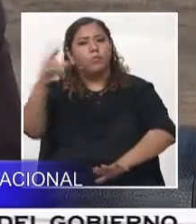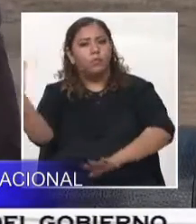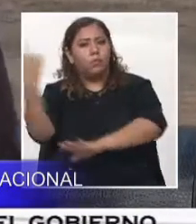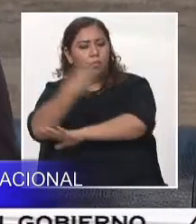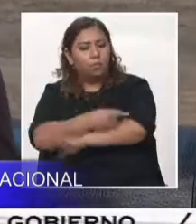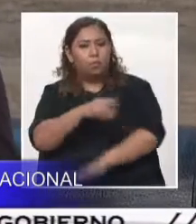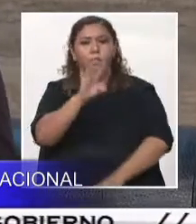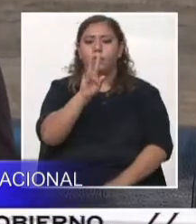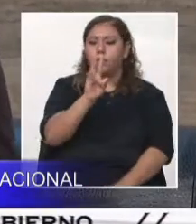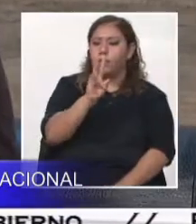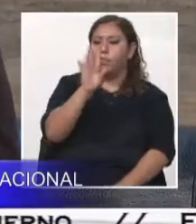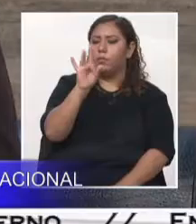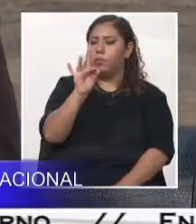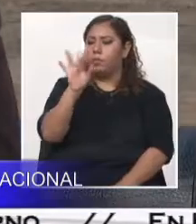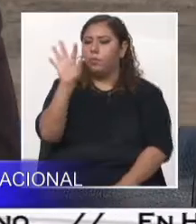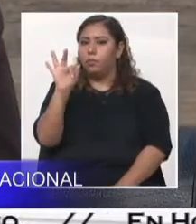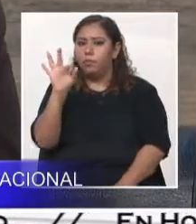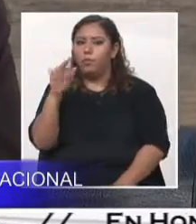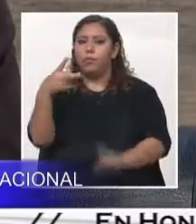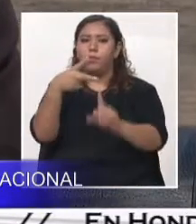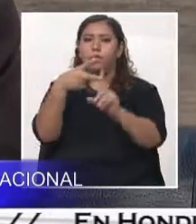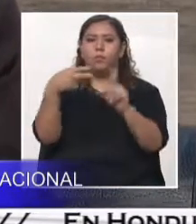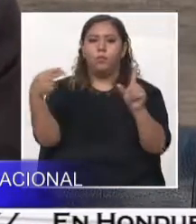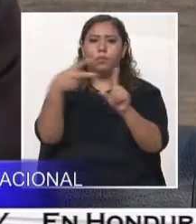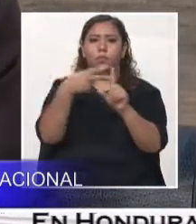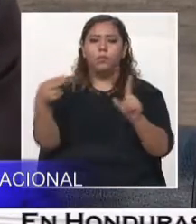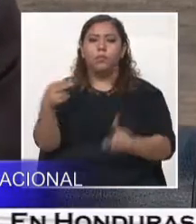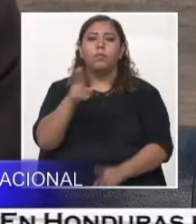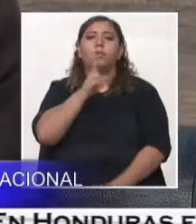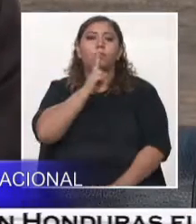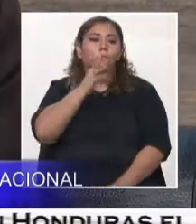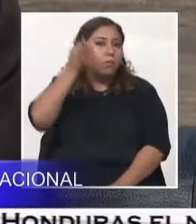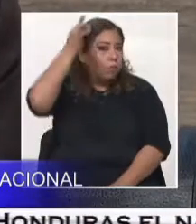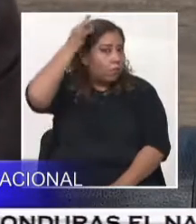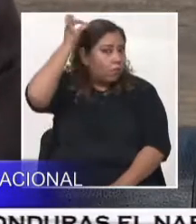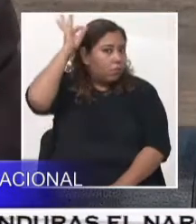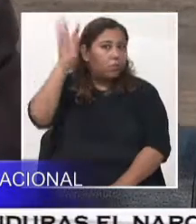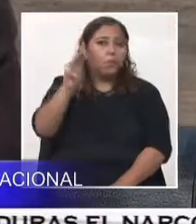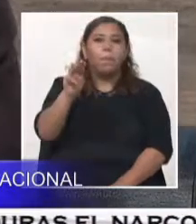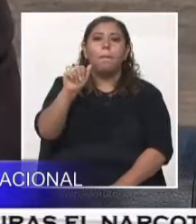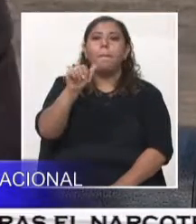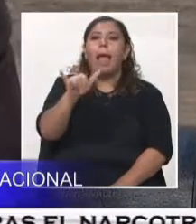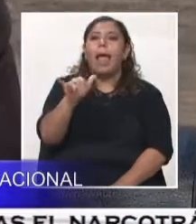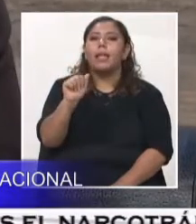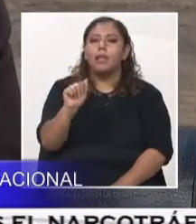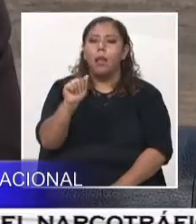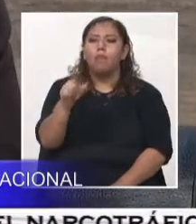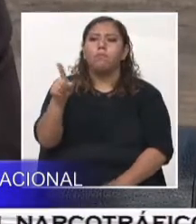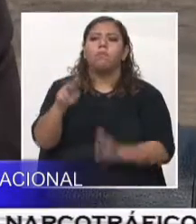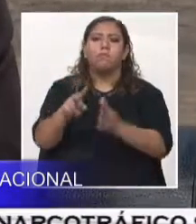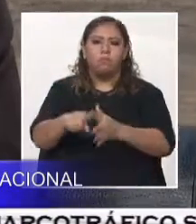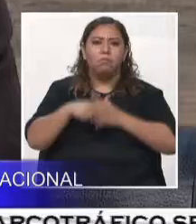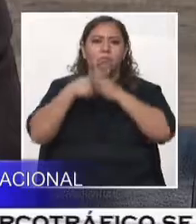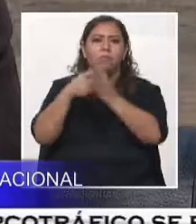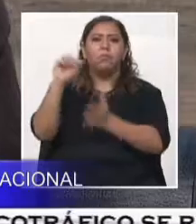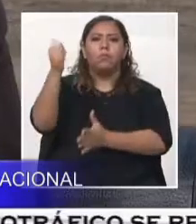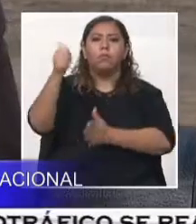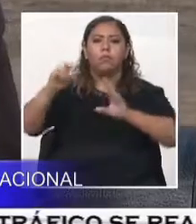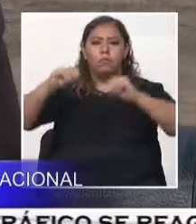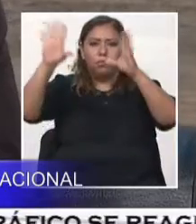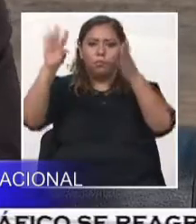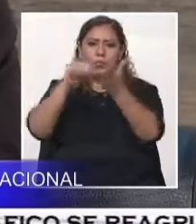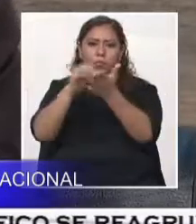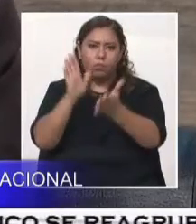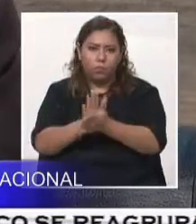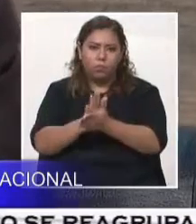18, 19 en el Hotel Honduras Maya. Estaremos en las inscripciones desde las 10 de la mañana para que puedan participar tanto en la